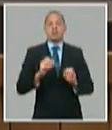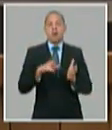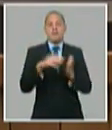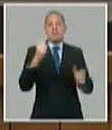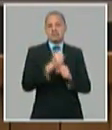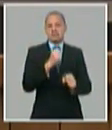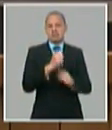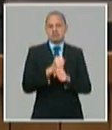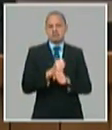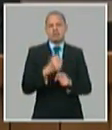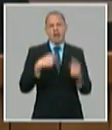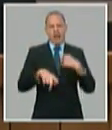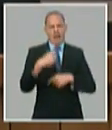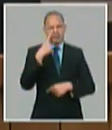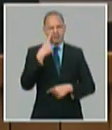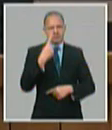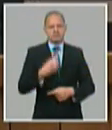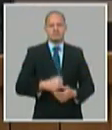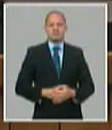que lo hemos abordado ya